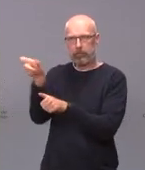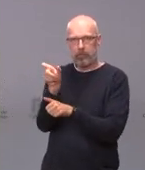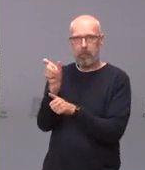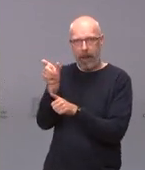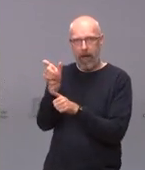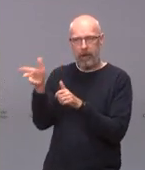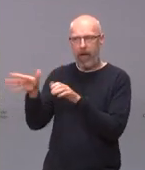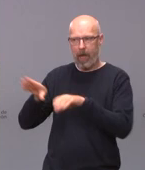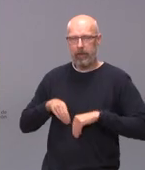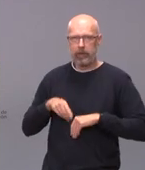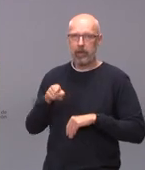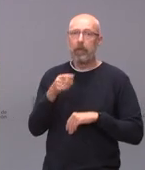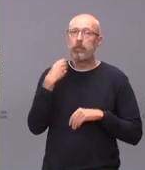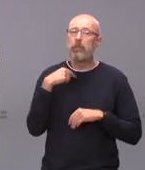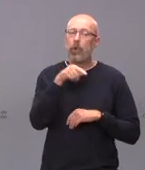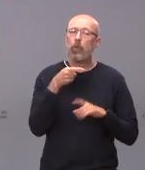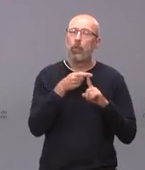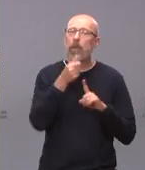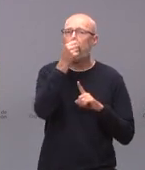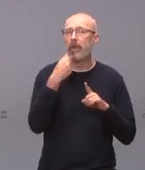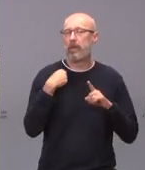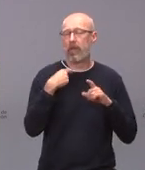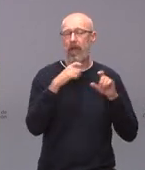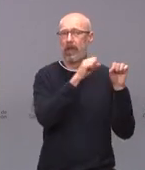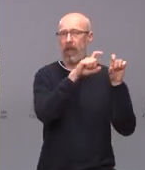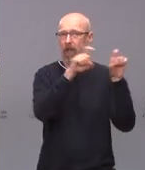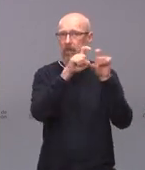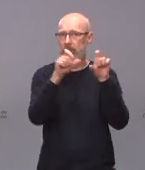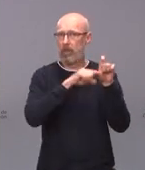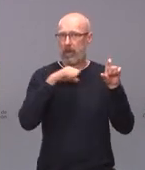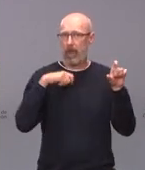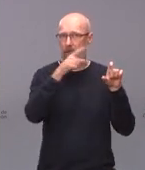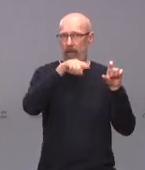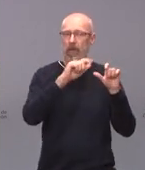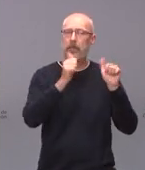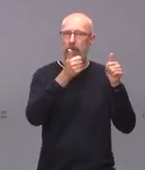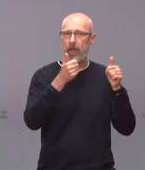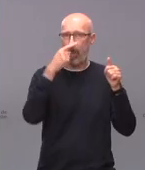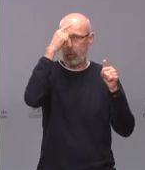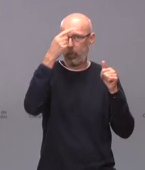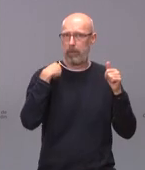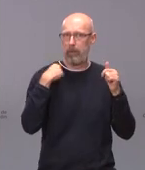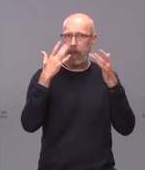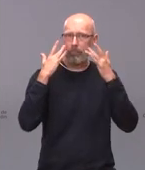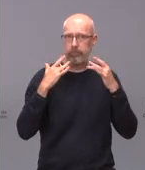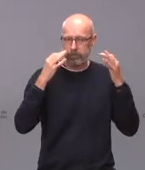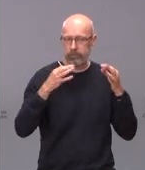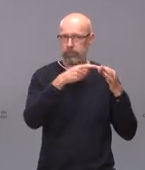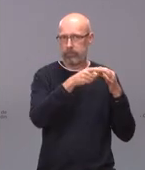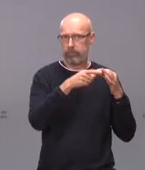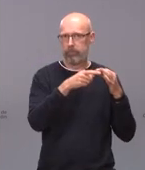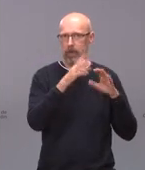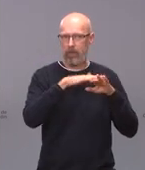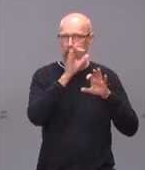sector privado que es el que inició esa cultura de la integridad a nivel organizativo la respuesta a la